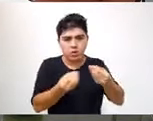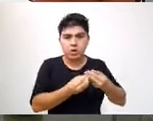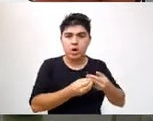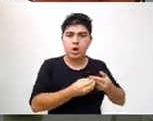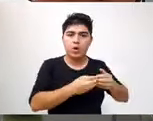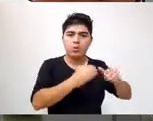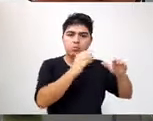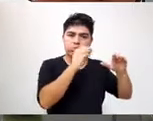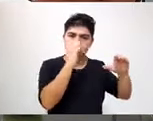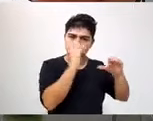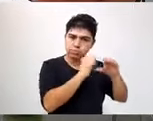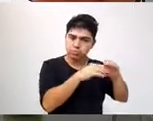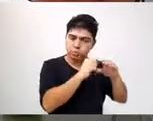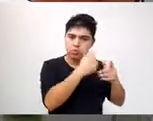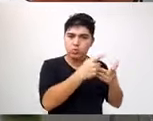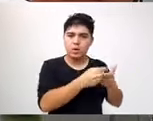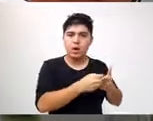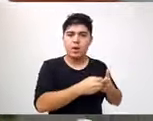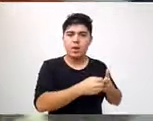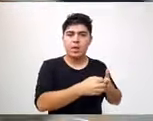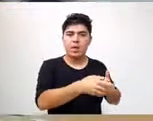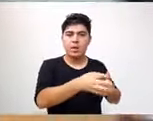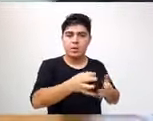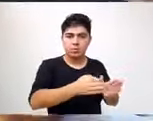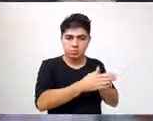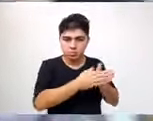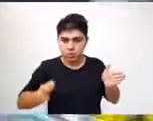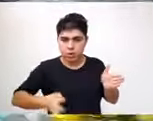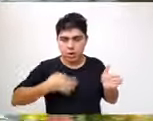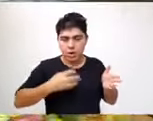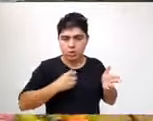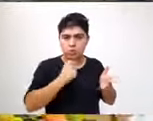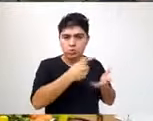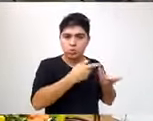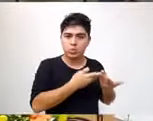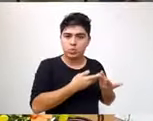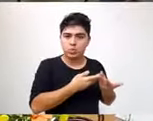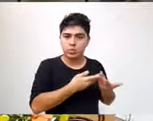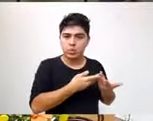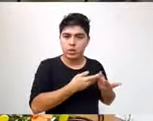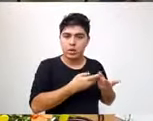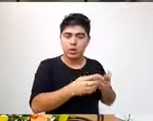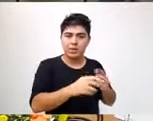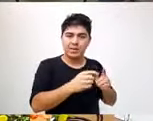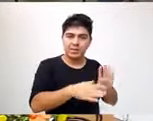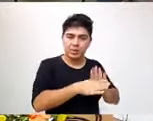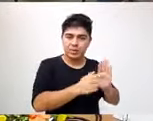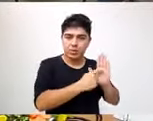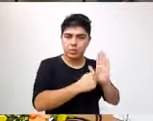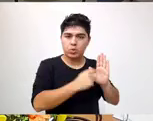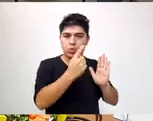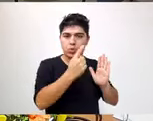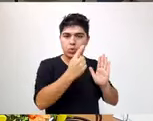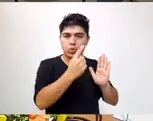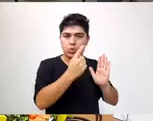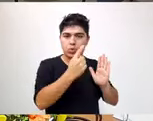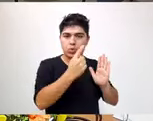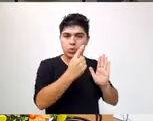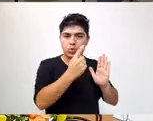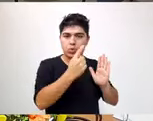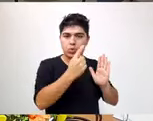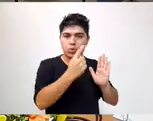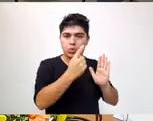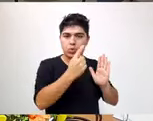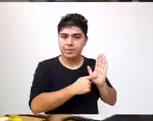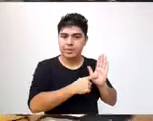provenientes de las utilidades anuales líquidas y realizadas al artículo 2, 12 y concordantes, que